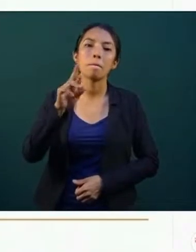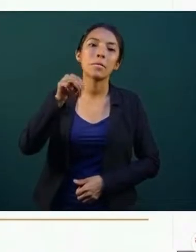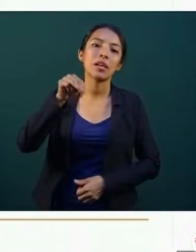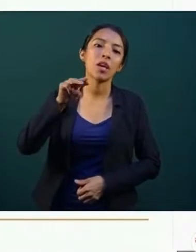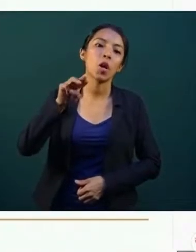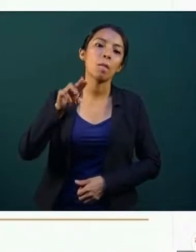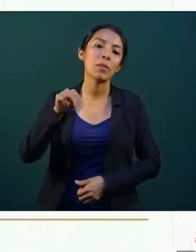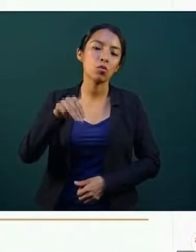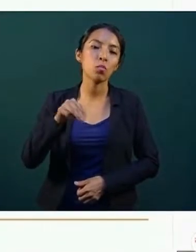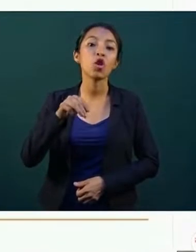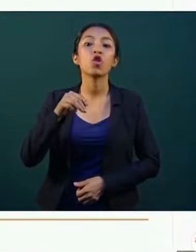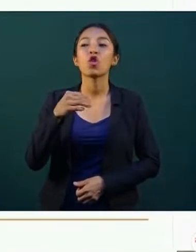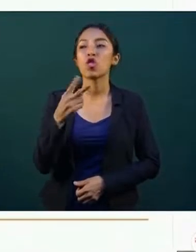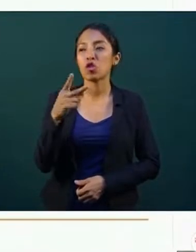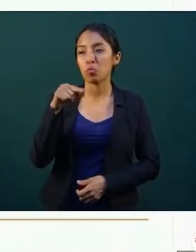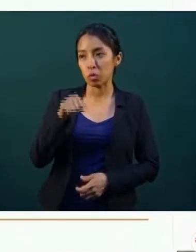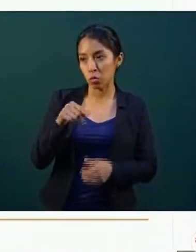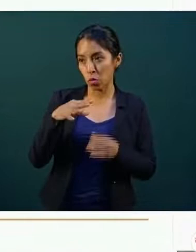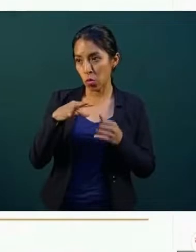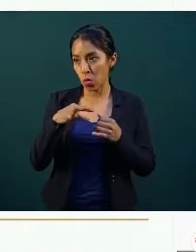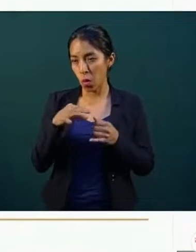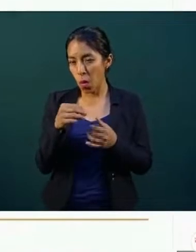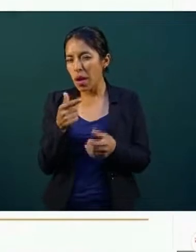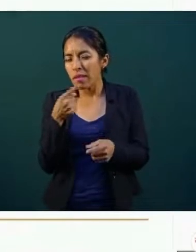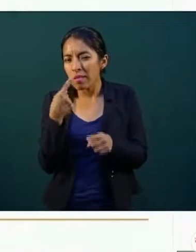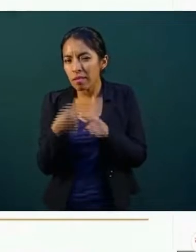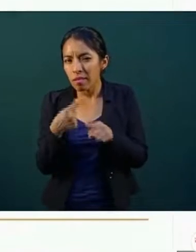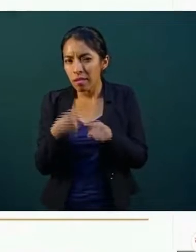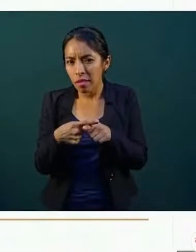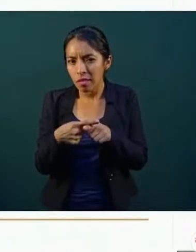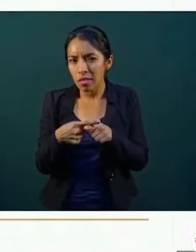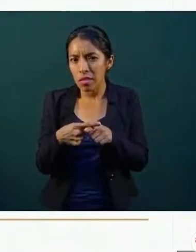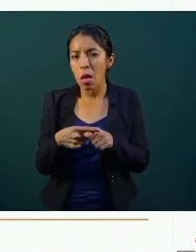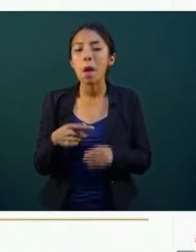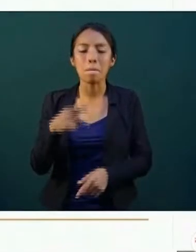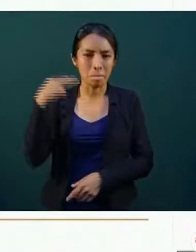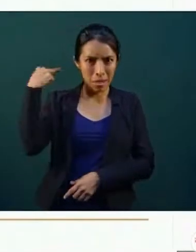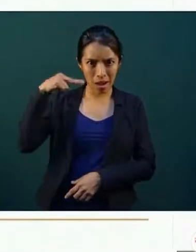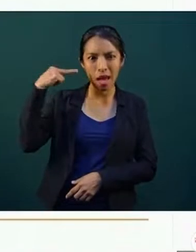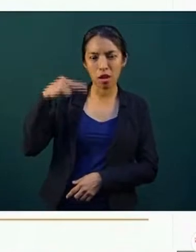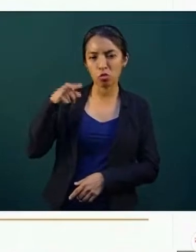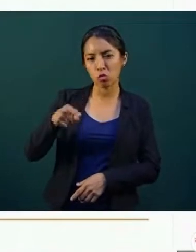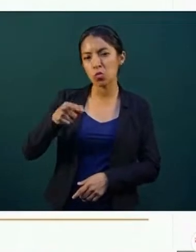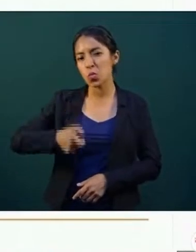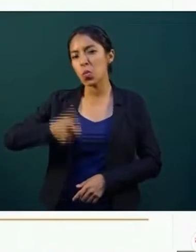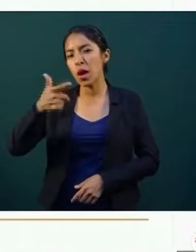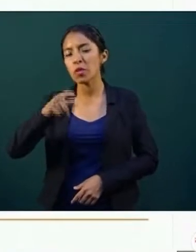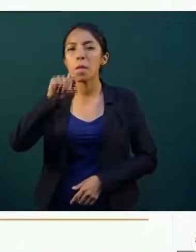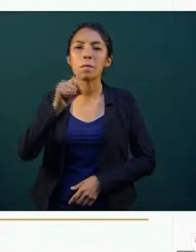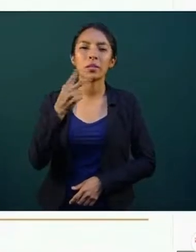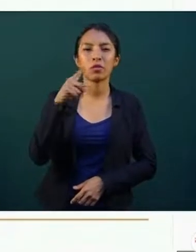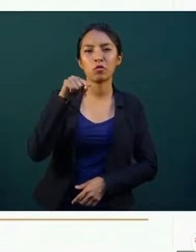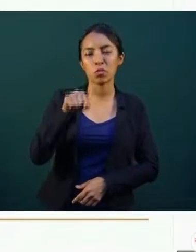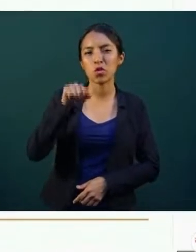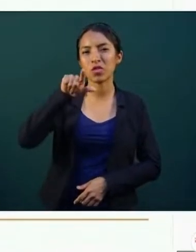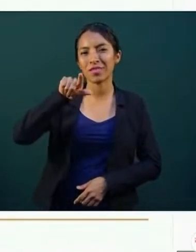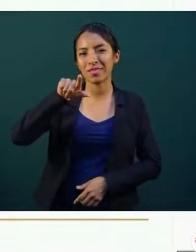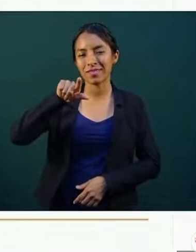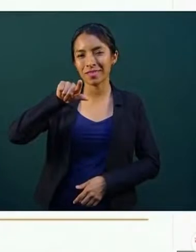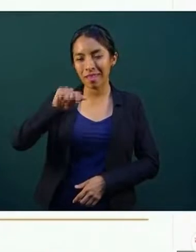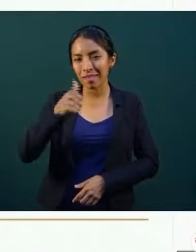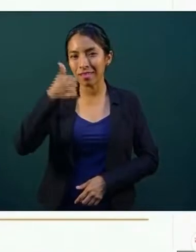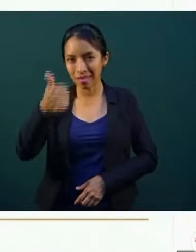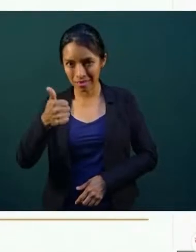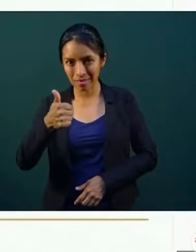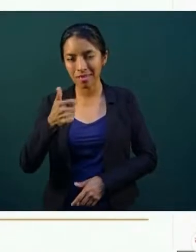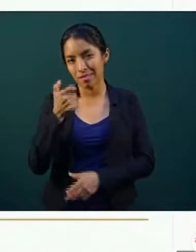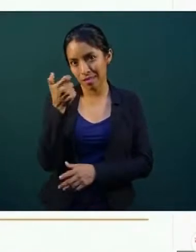con 94 centavos lo registró la marca BP. En Veracruz, Veracruz, con un precio promedio al público de 22 pesos con 76